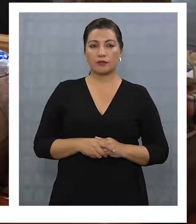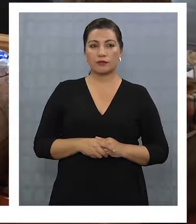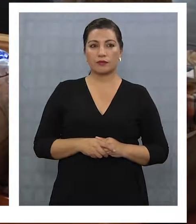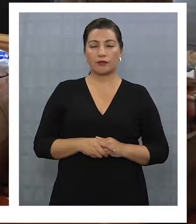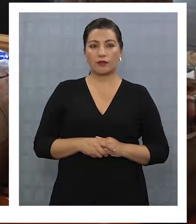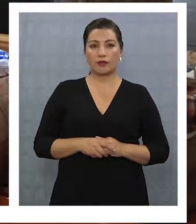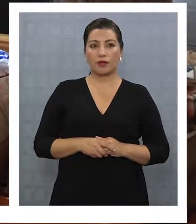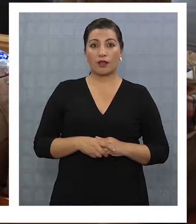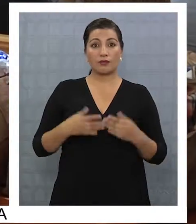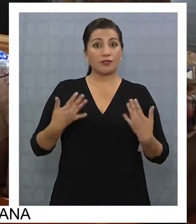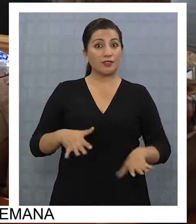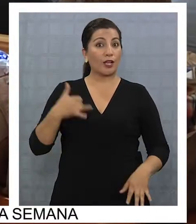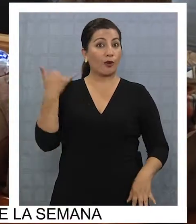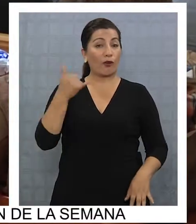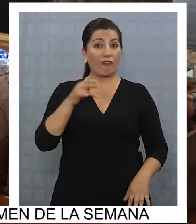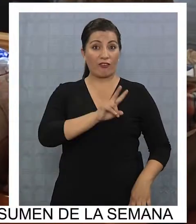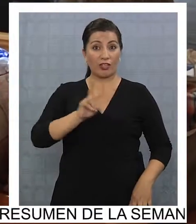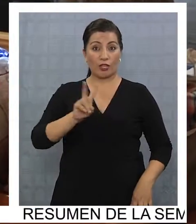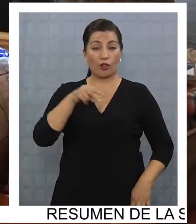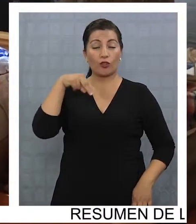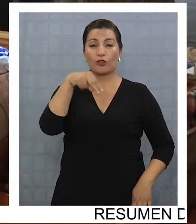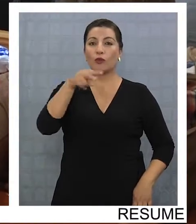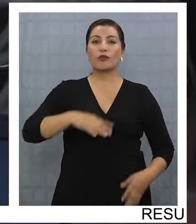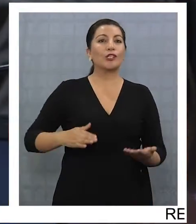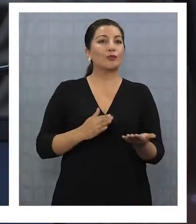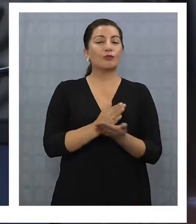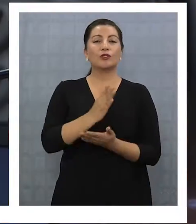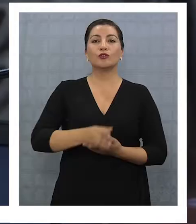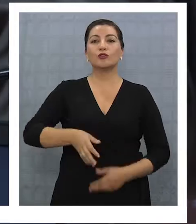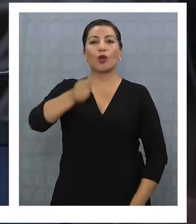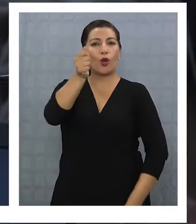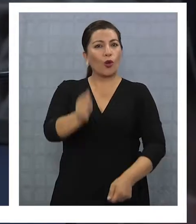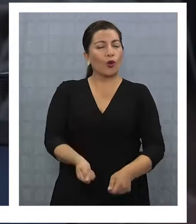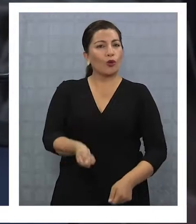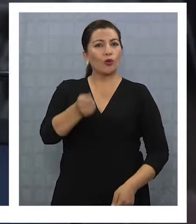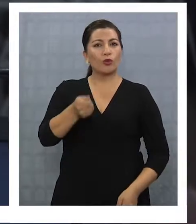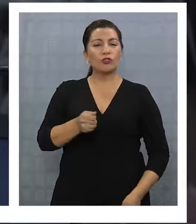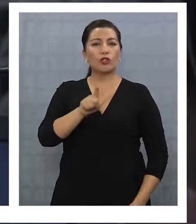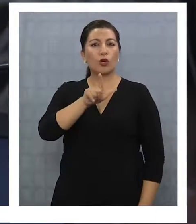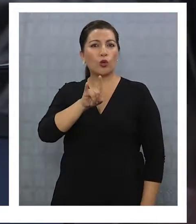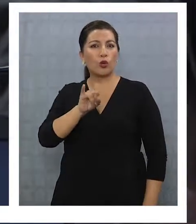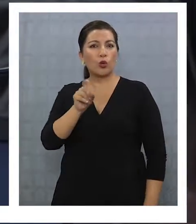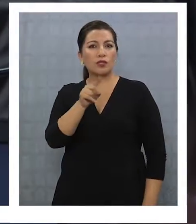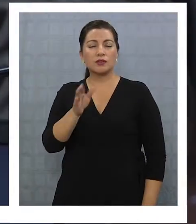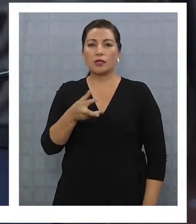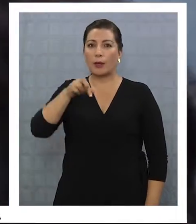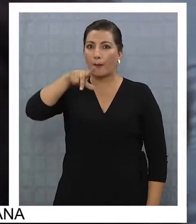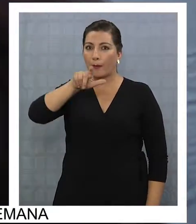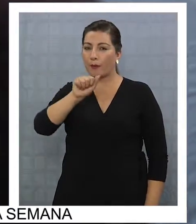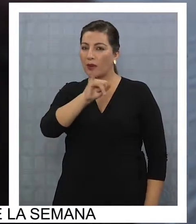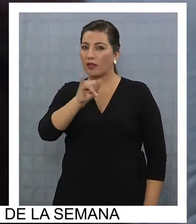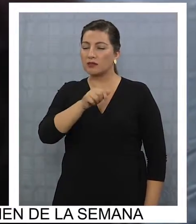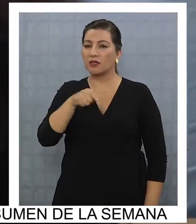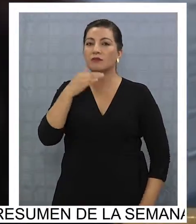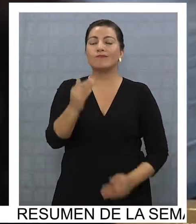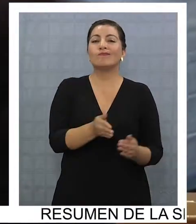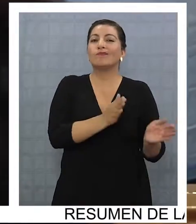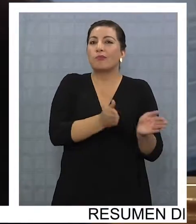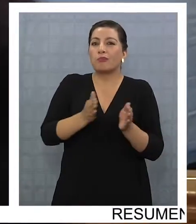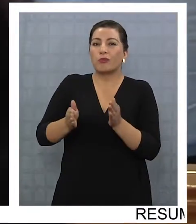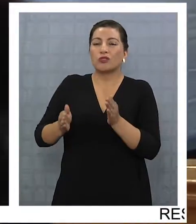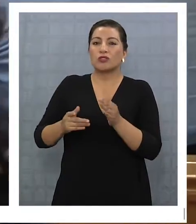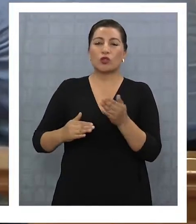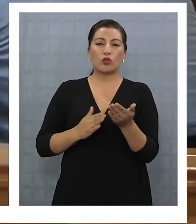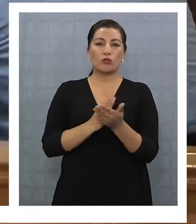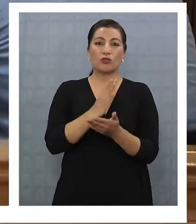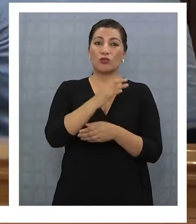Finalmente, este jueves 22 de junio, se inició el juicio contra el consejero Luis Plaza Rocco, proceso judicial que se abrió en agosto